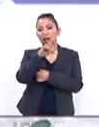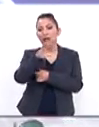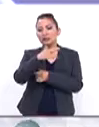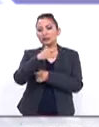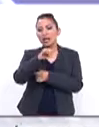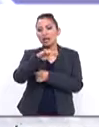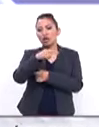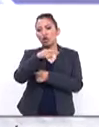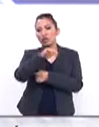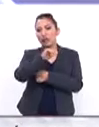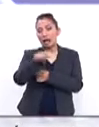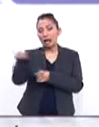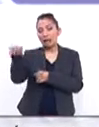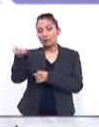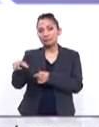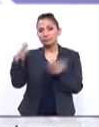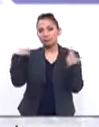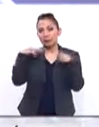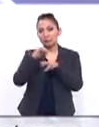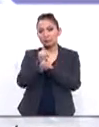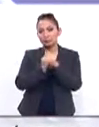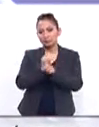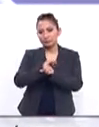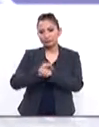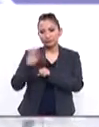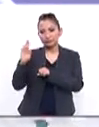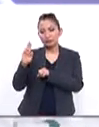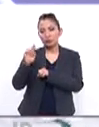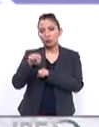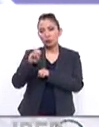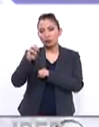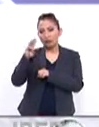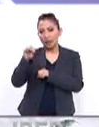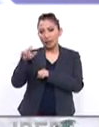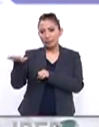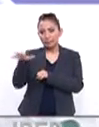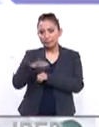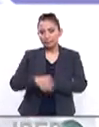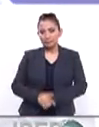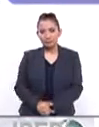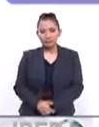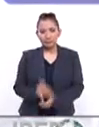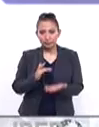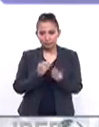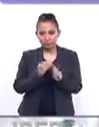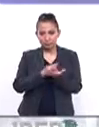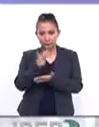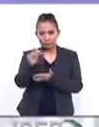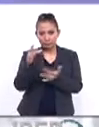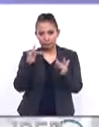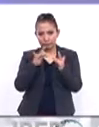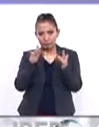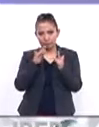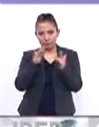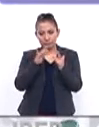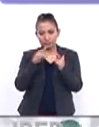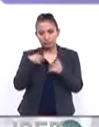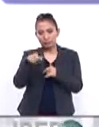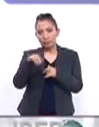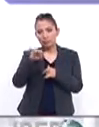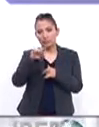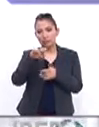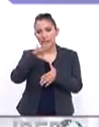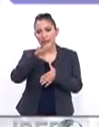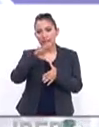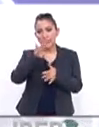Chanona Burguet, él es profesor e investigador de la Universidad Nacional Autónoma de México. Muchísimas gracias por tomarnos este enlace